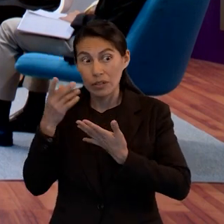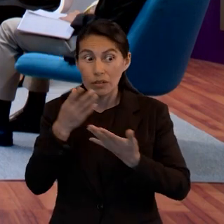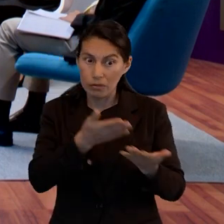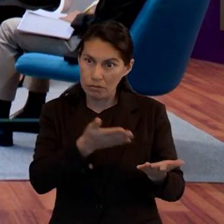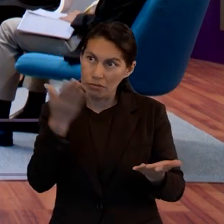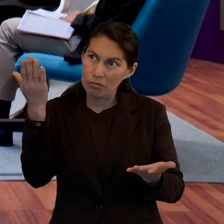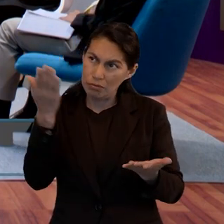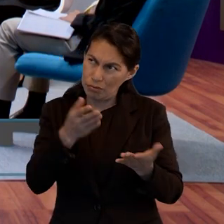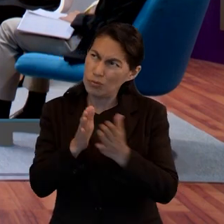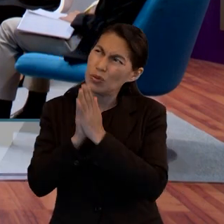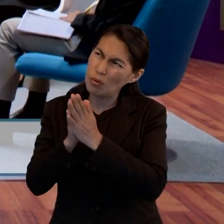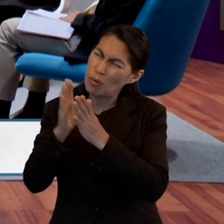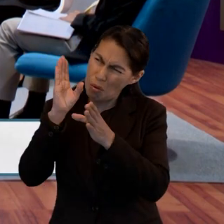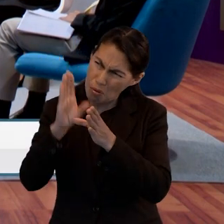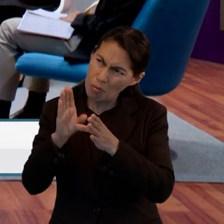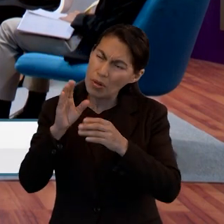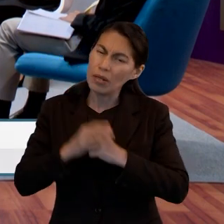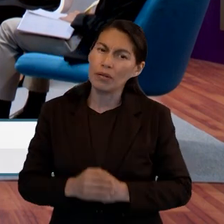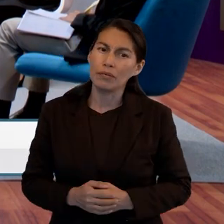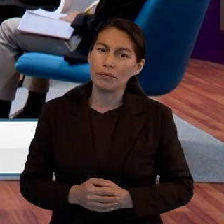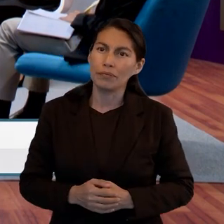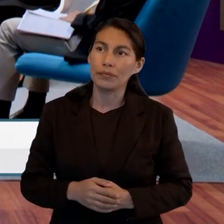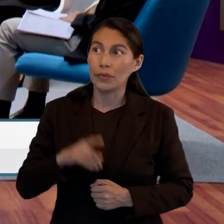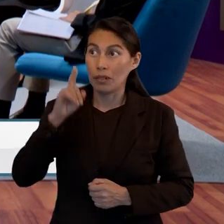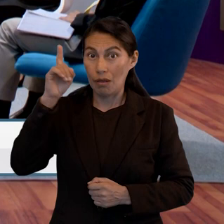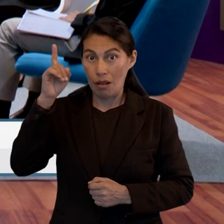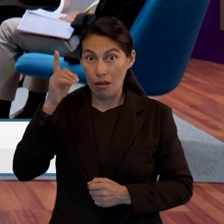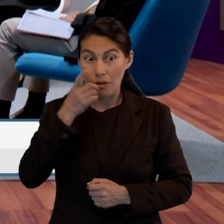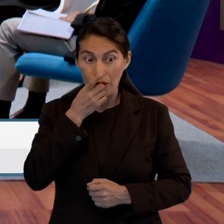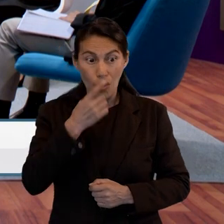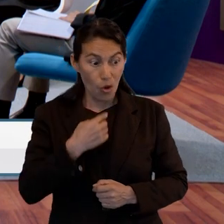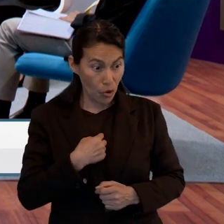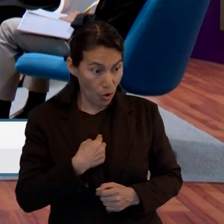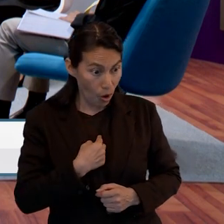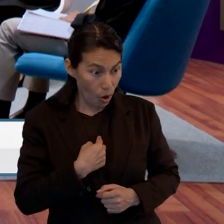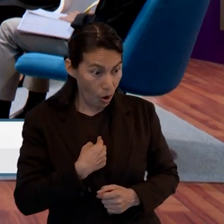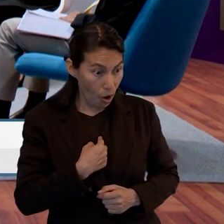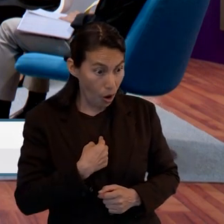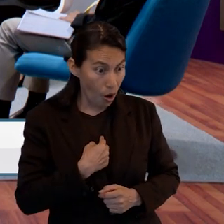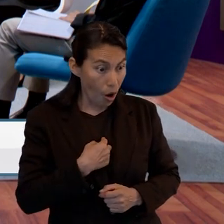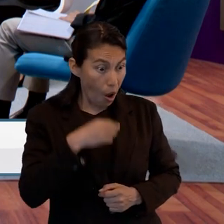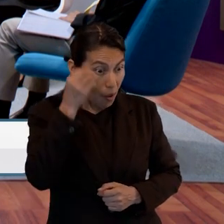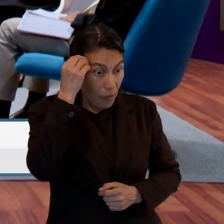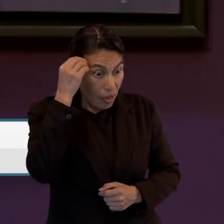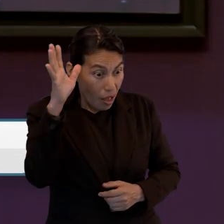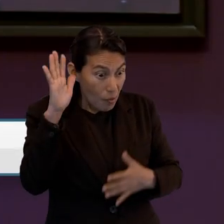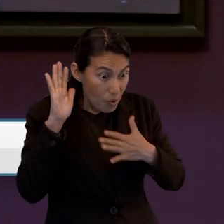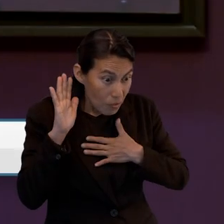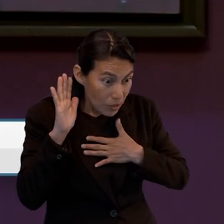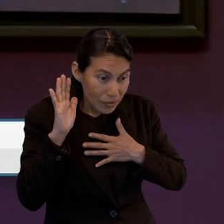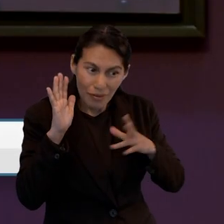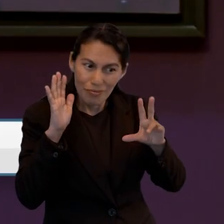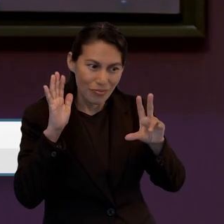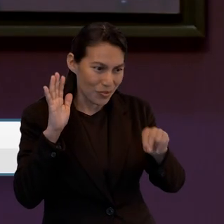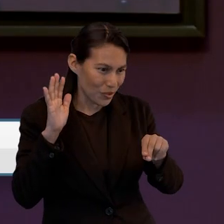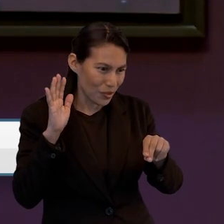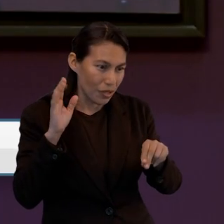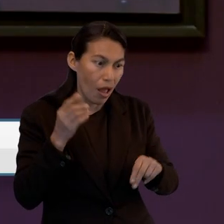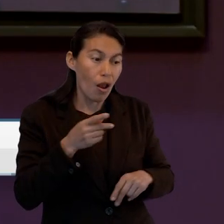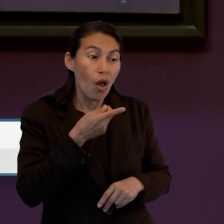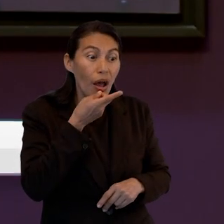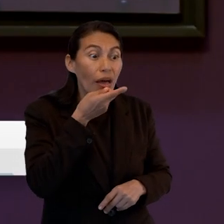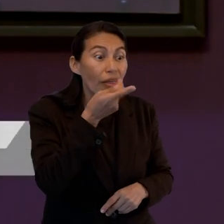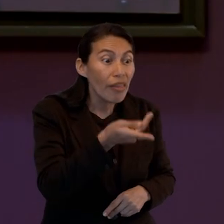en Salmo 89, que él le dijo, no olvidaré mi pacto ni mudaré lo que ha salido de mis labios, porque su